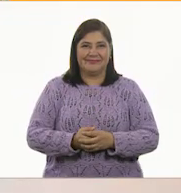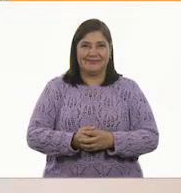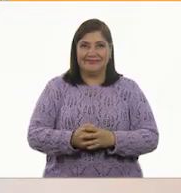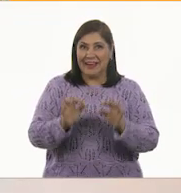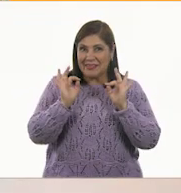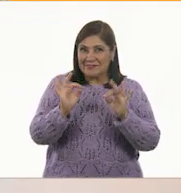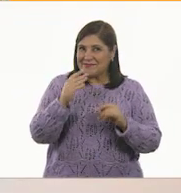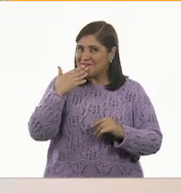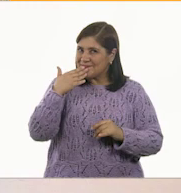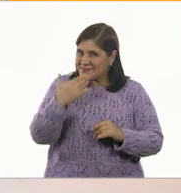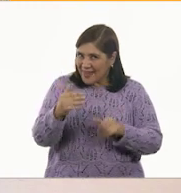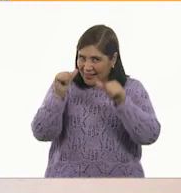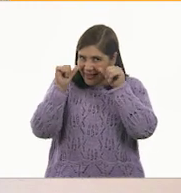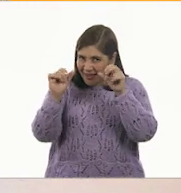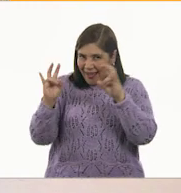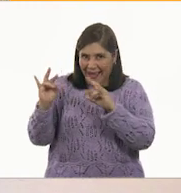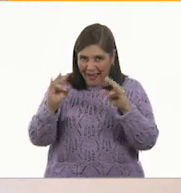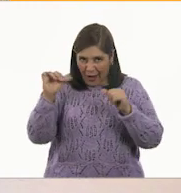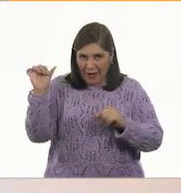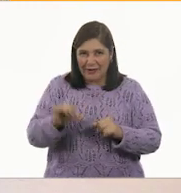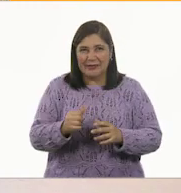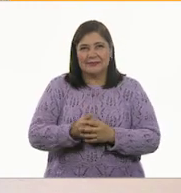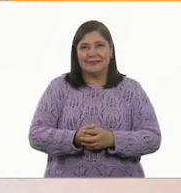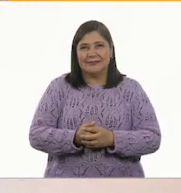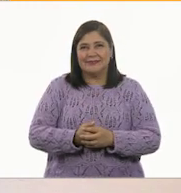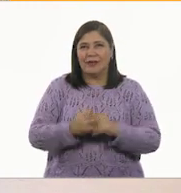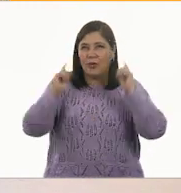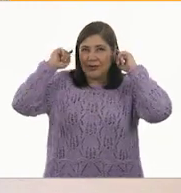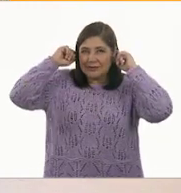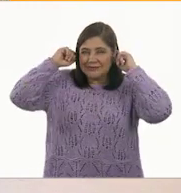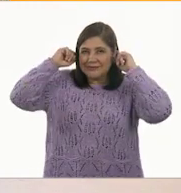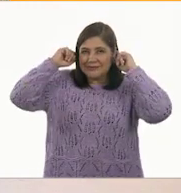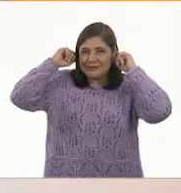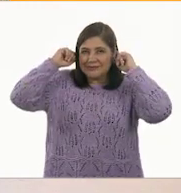Excelente. Estás súper atento el día de hoy. Orejas.